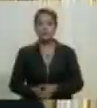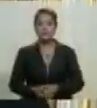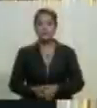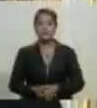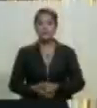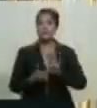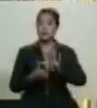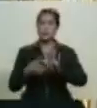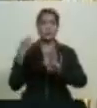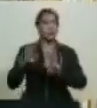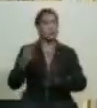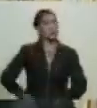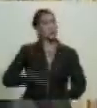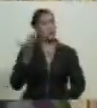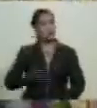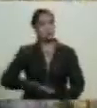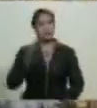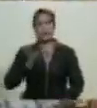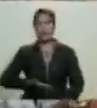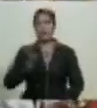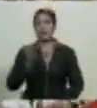símbolos tan fundamentales